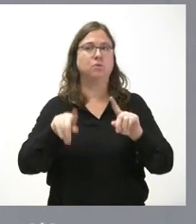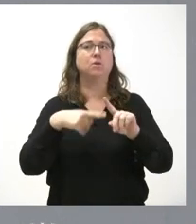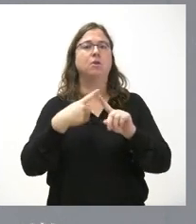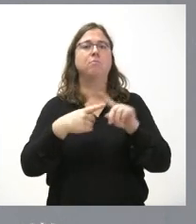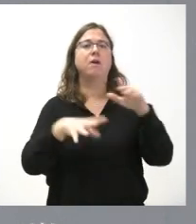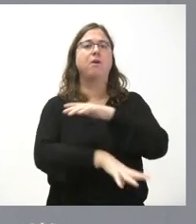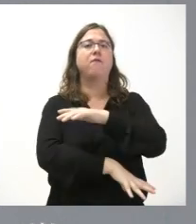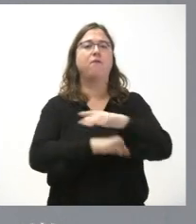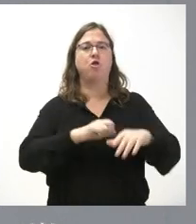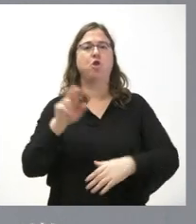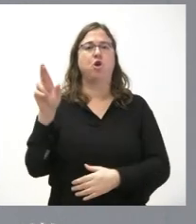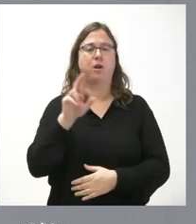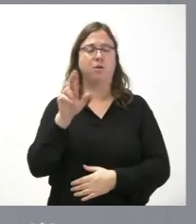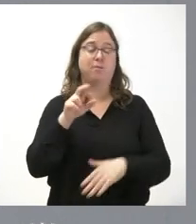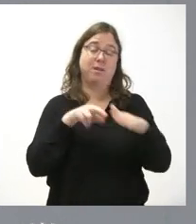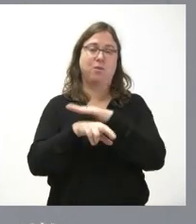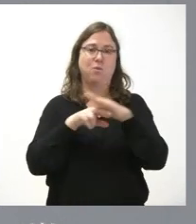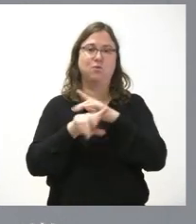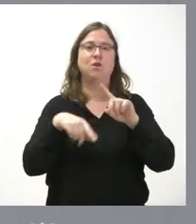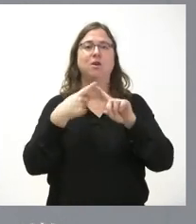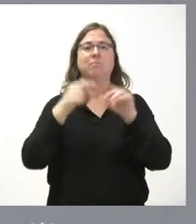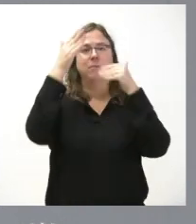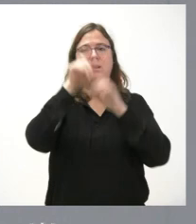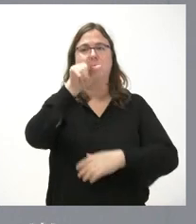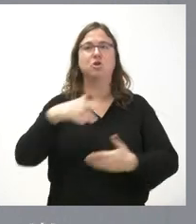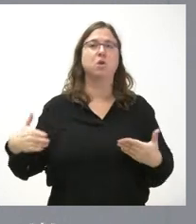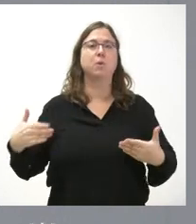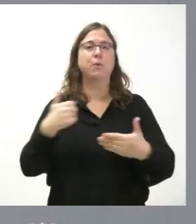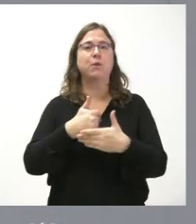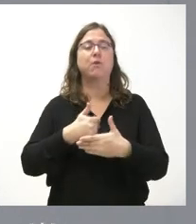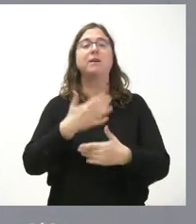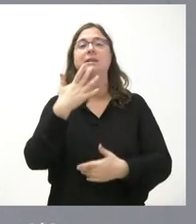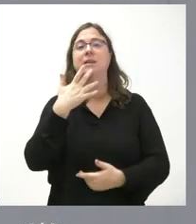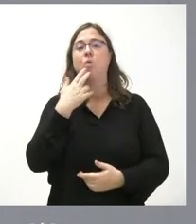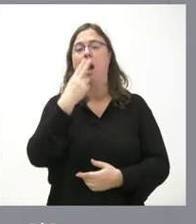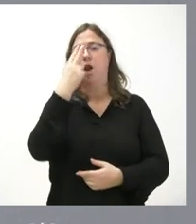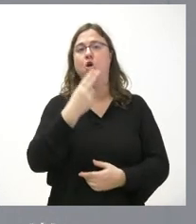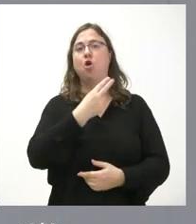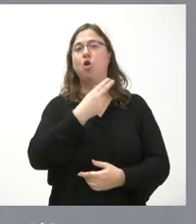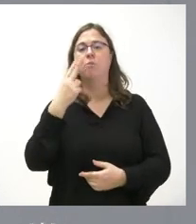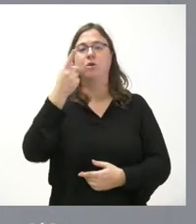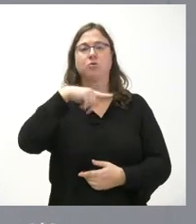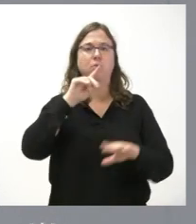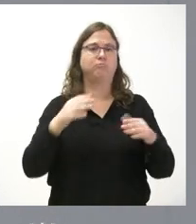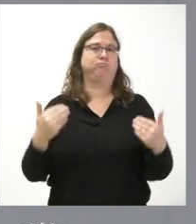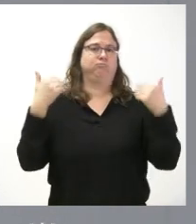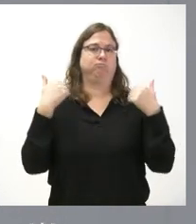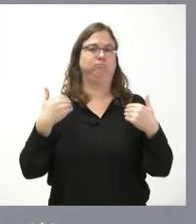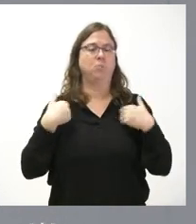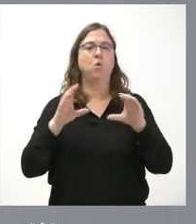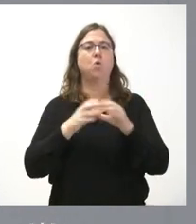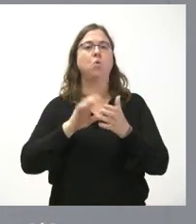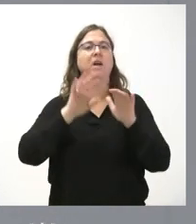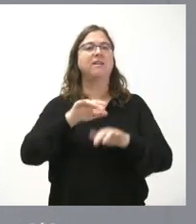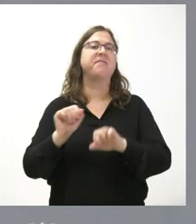recursos y siempre defendiendo la igualdad entre todos los españoles en todos los ámbitos que es el compromiso que hemos asumido desde la Junta de Castilla y León